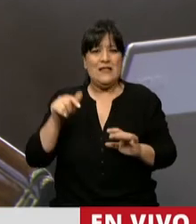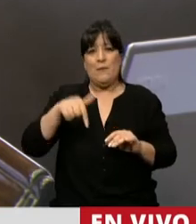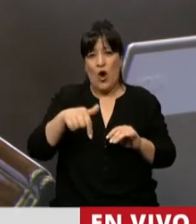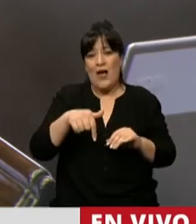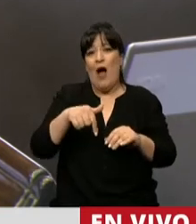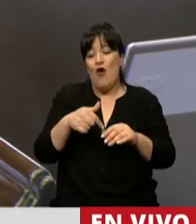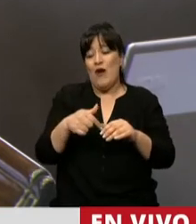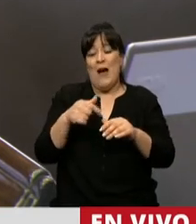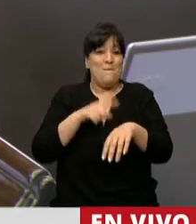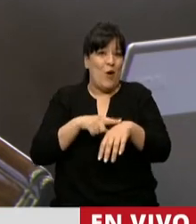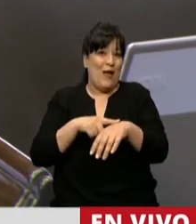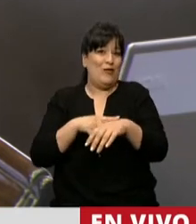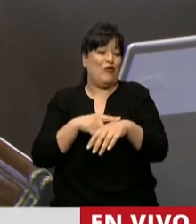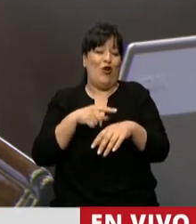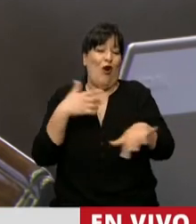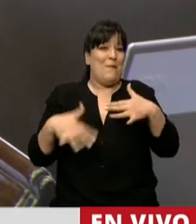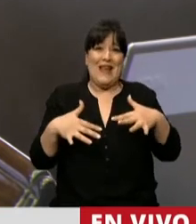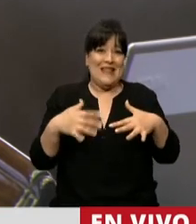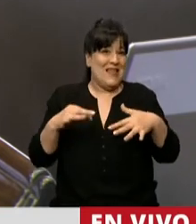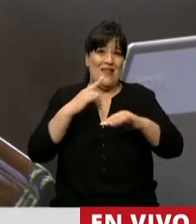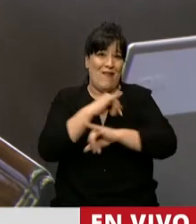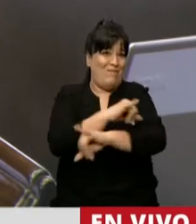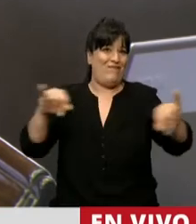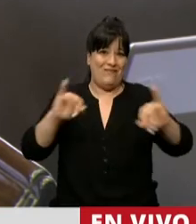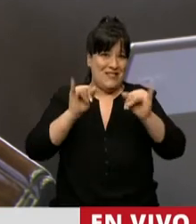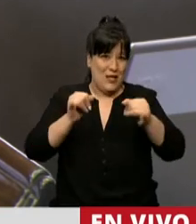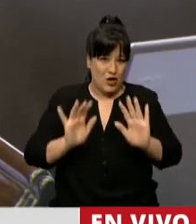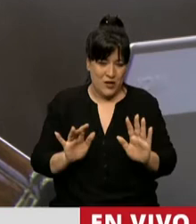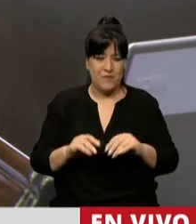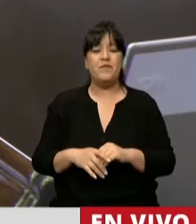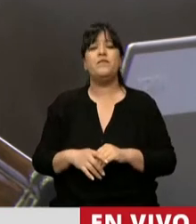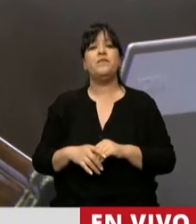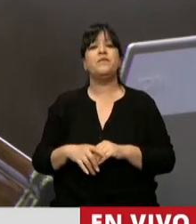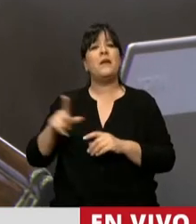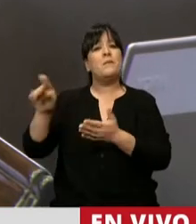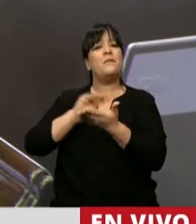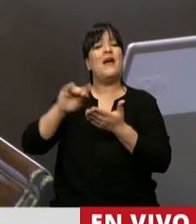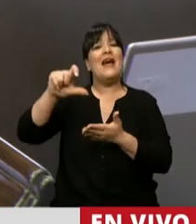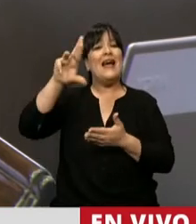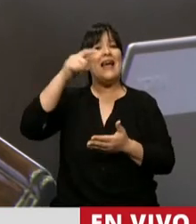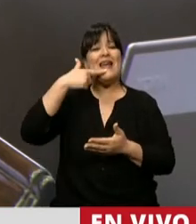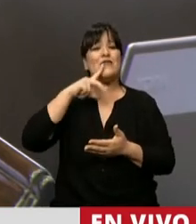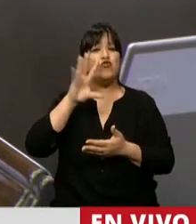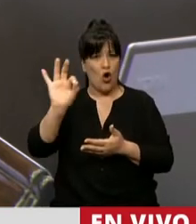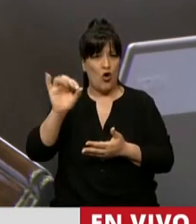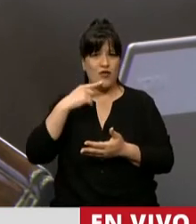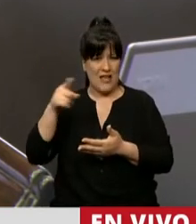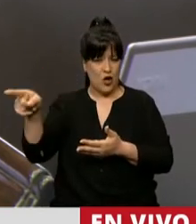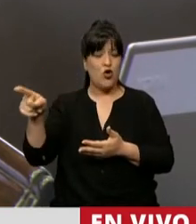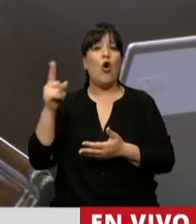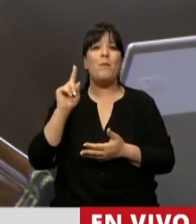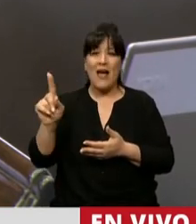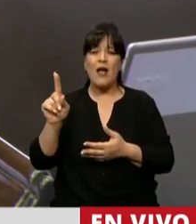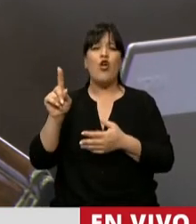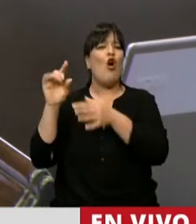legislativo a sancionar la emergencia. Imposible de esa definición de la diputada Cresto no asociarla con la